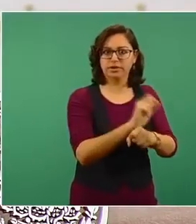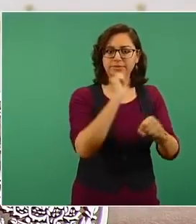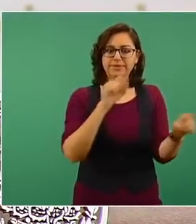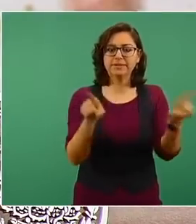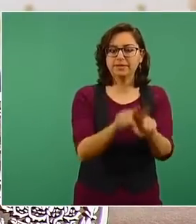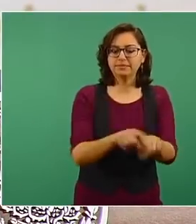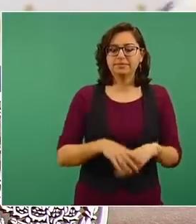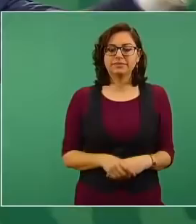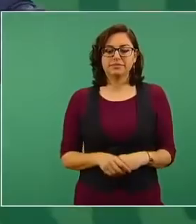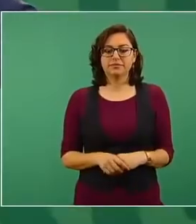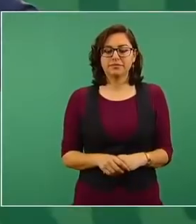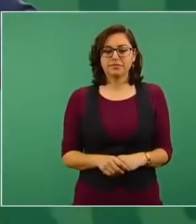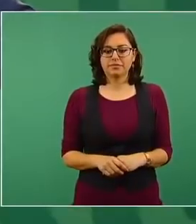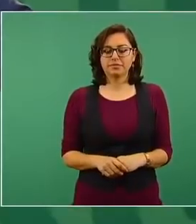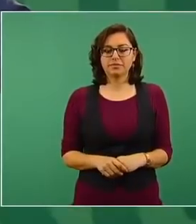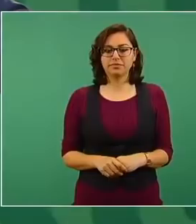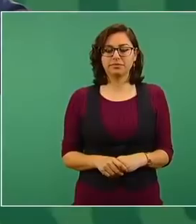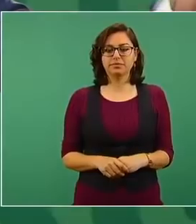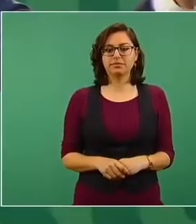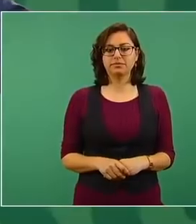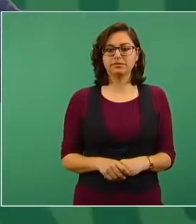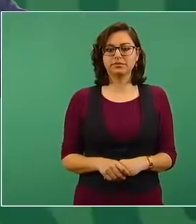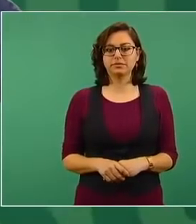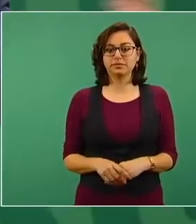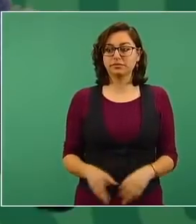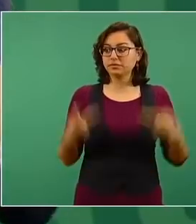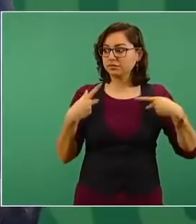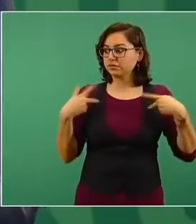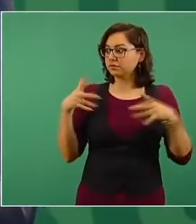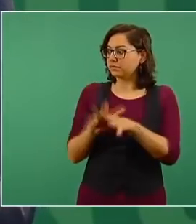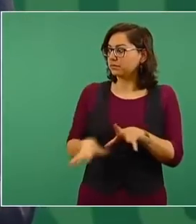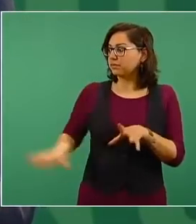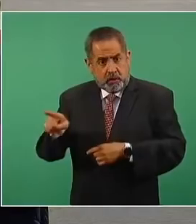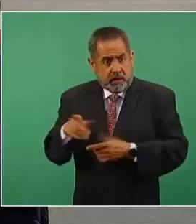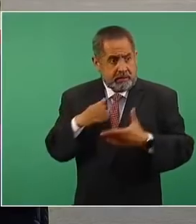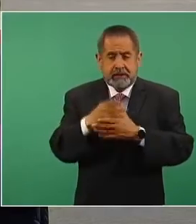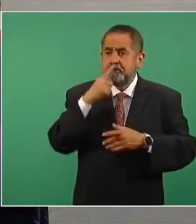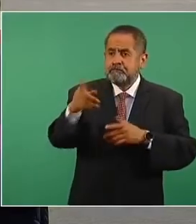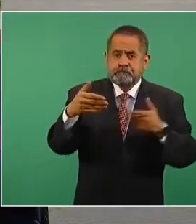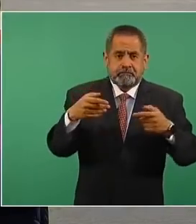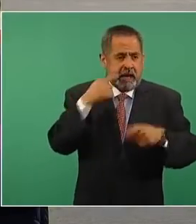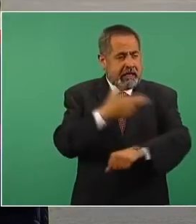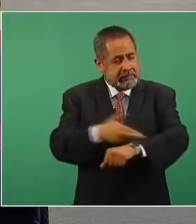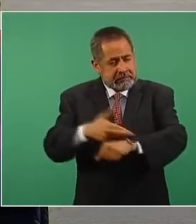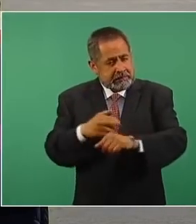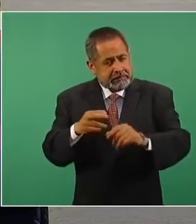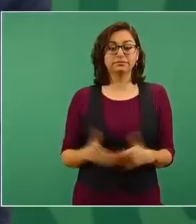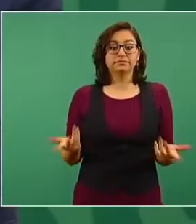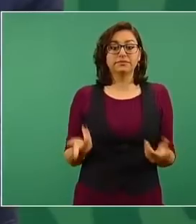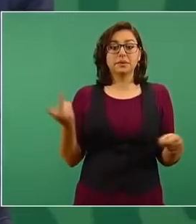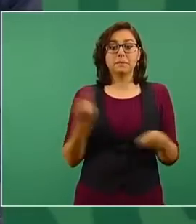No para proteger y defender el interés nacional, apenas se está publicando